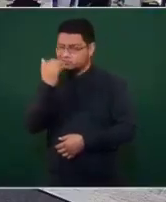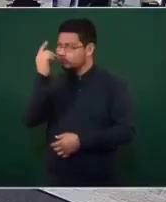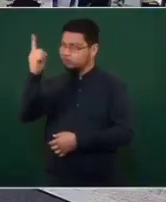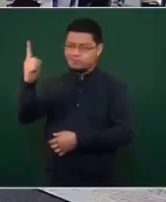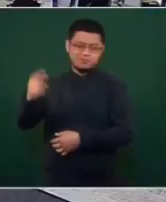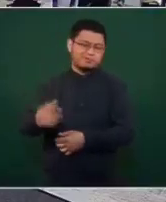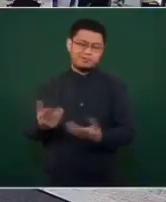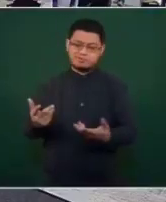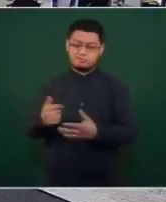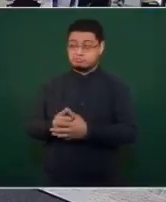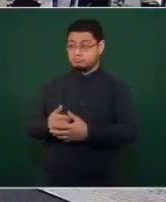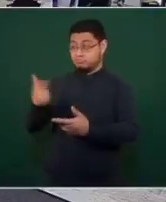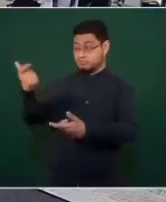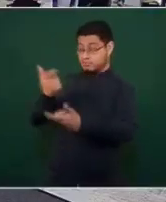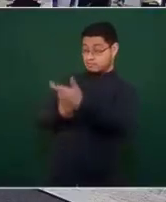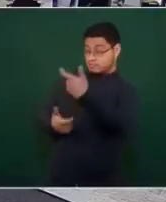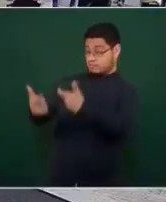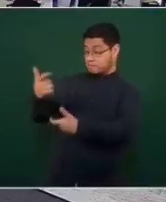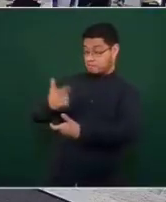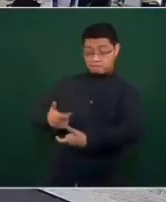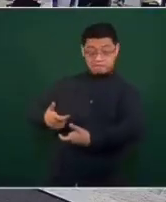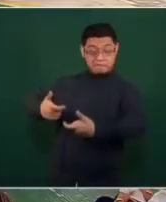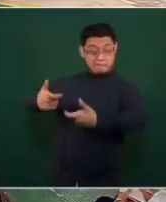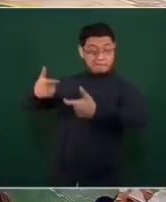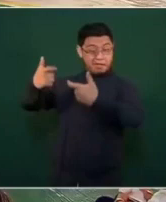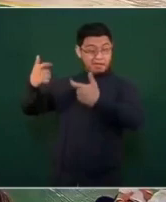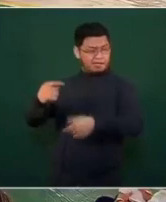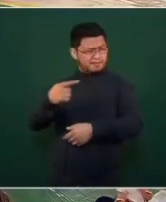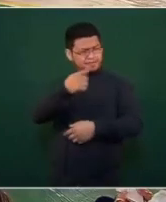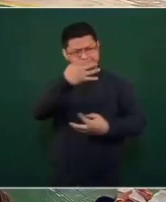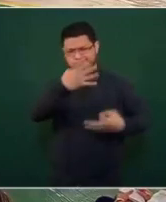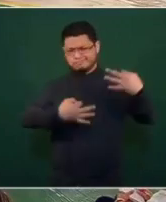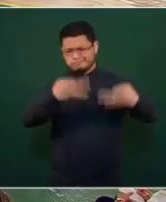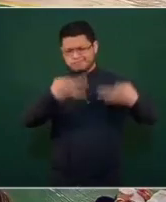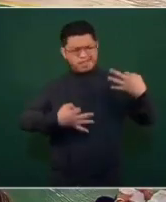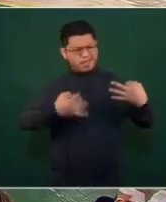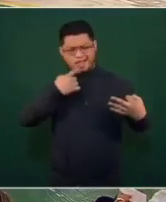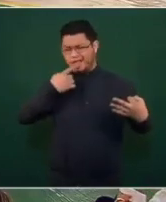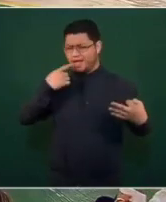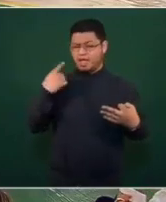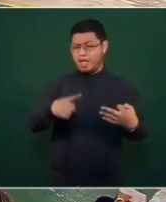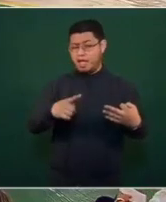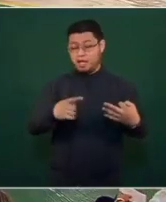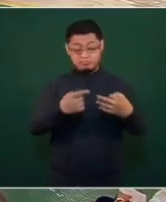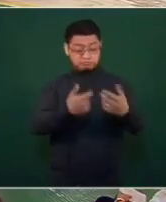ganando en juzgados porque